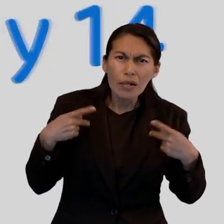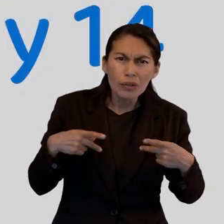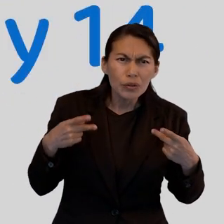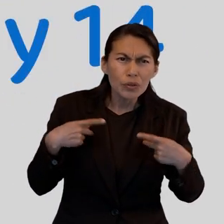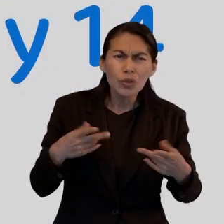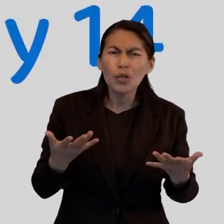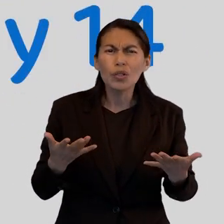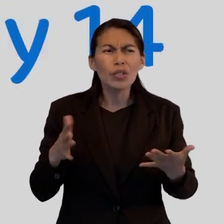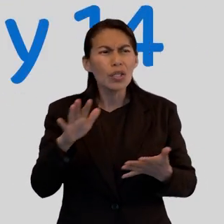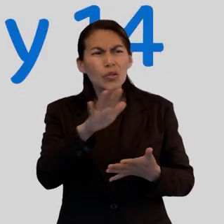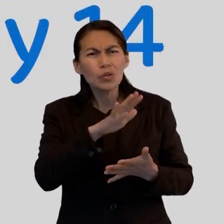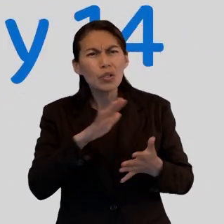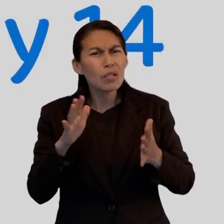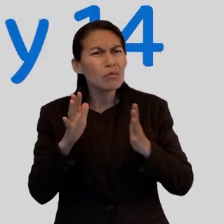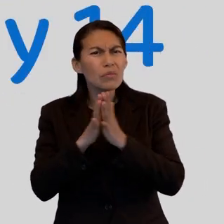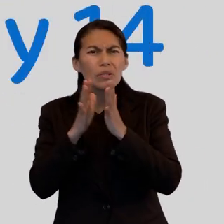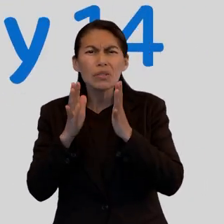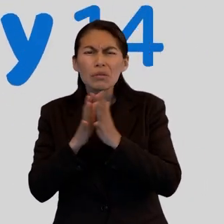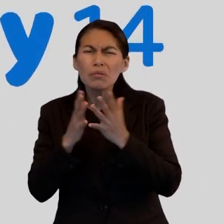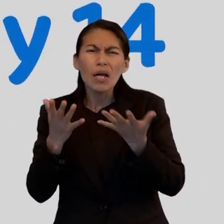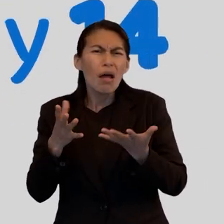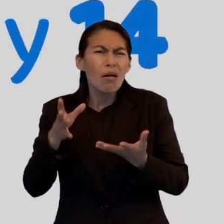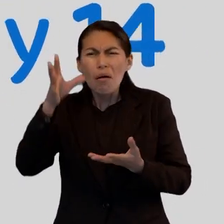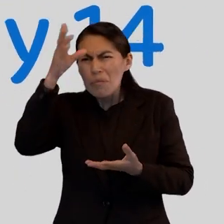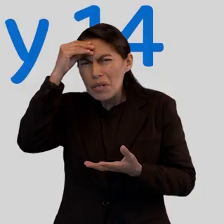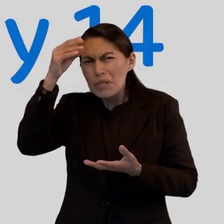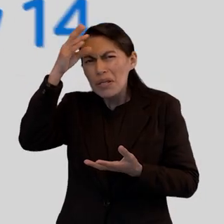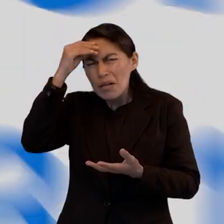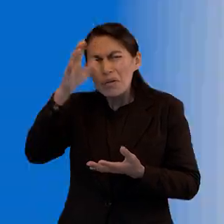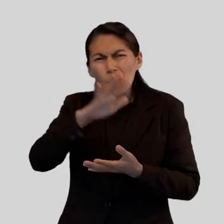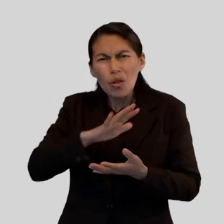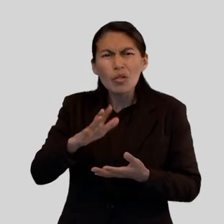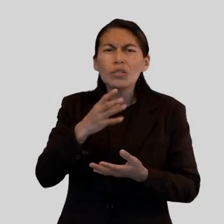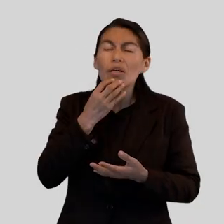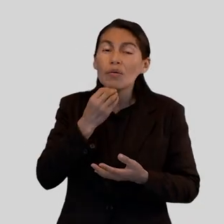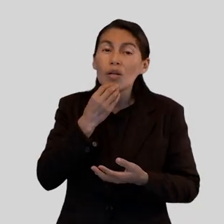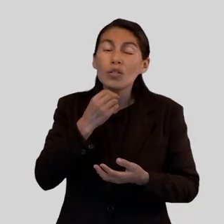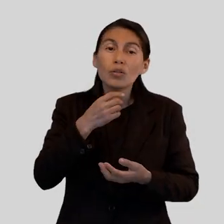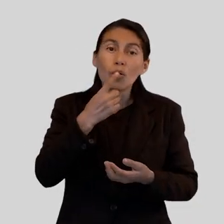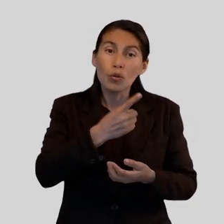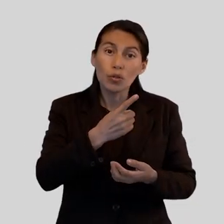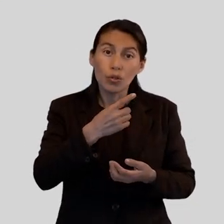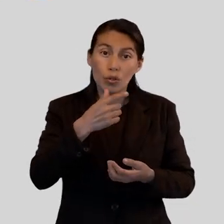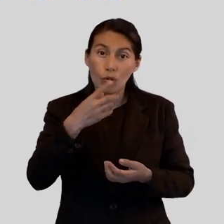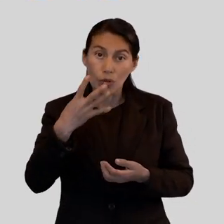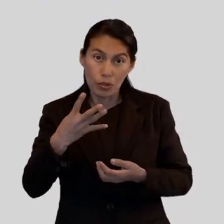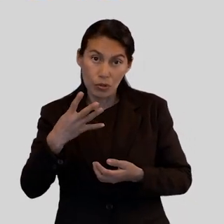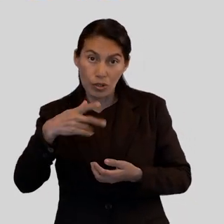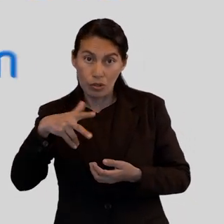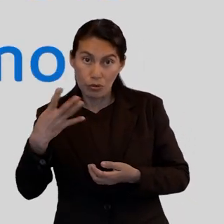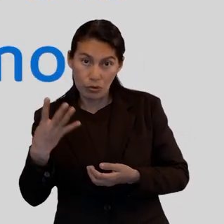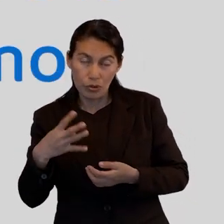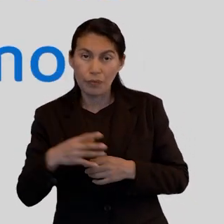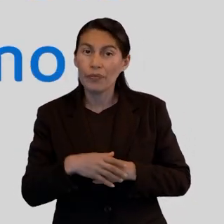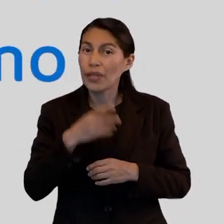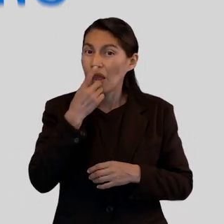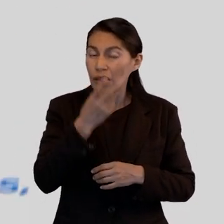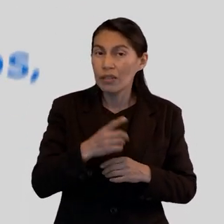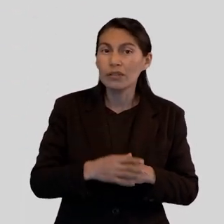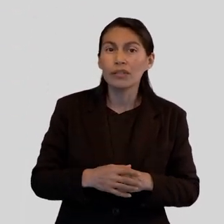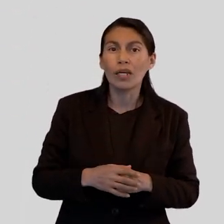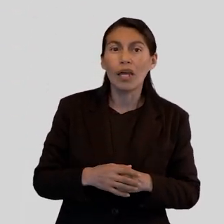recuerda la redacción de Hebreos 3.1 y 14. Versículos en los que se describe a la audiencia como